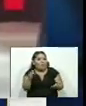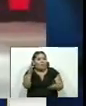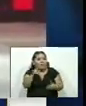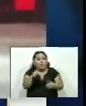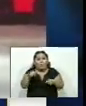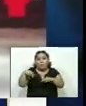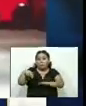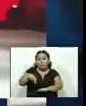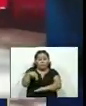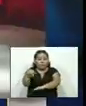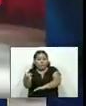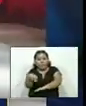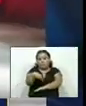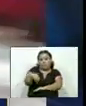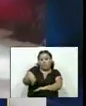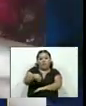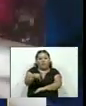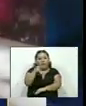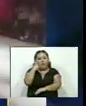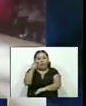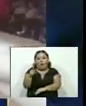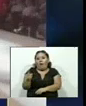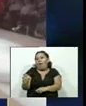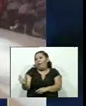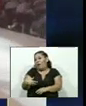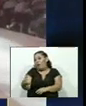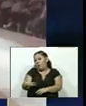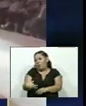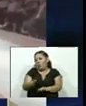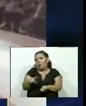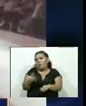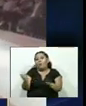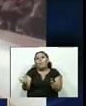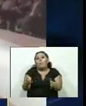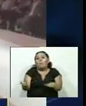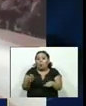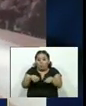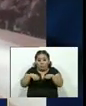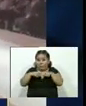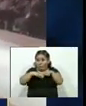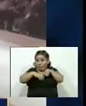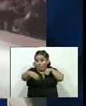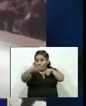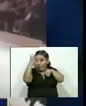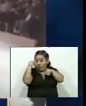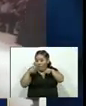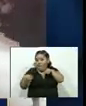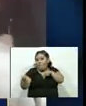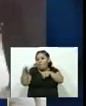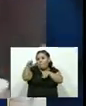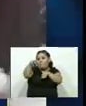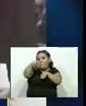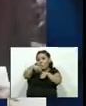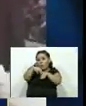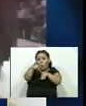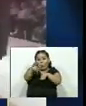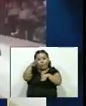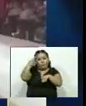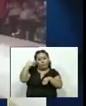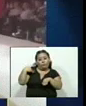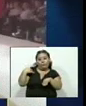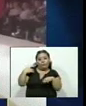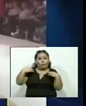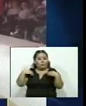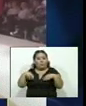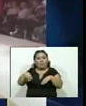una pasarela de modas este gato callejero les comento que saltó a la pasarela durante el Smooth International Fashion Show